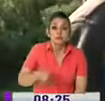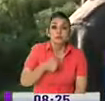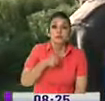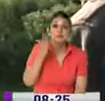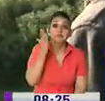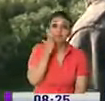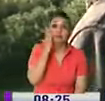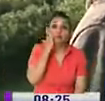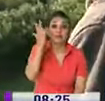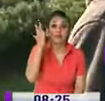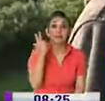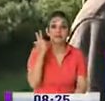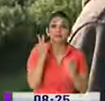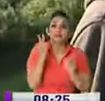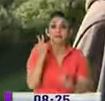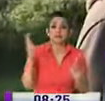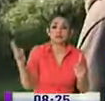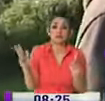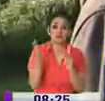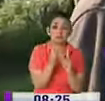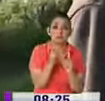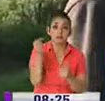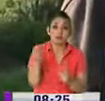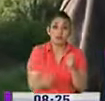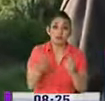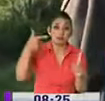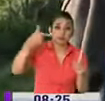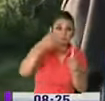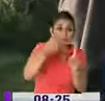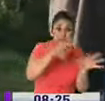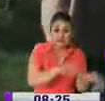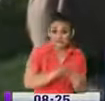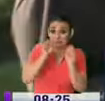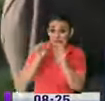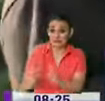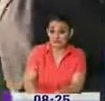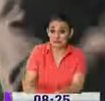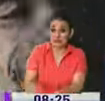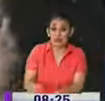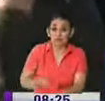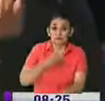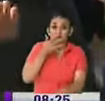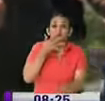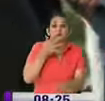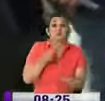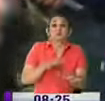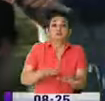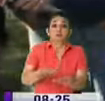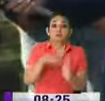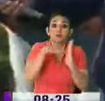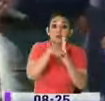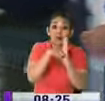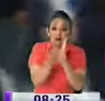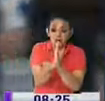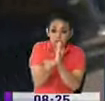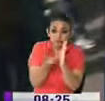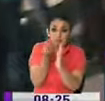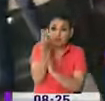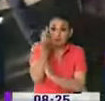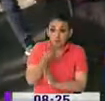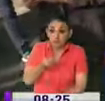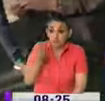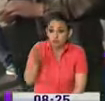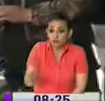salieron tres personas, le metieron a un carro con la pistola, parece que le dieron algo porque le llevaron al banco, le hicieron sacar la plata y